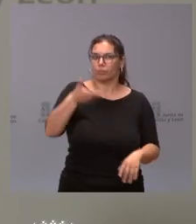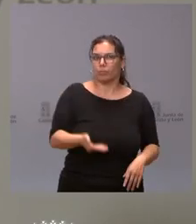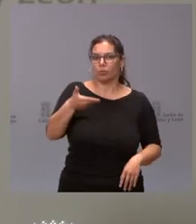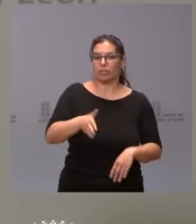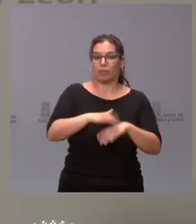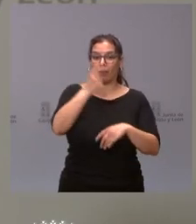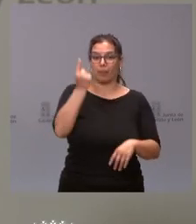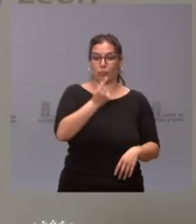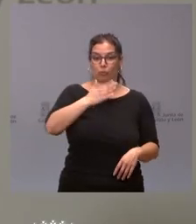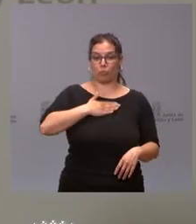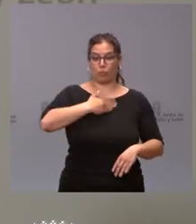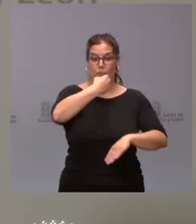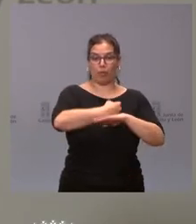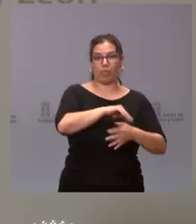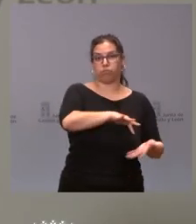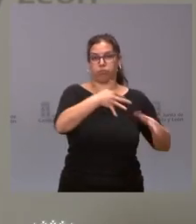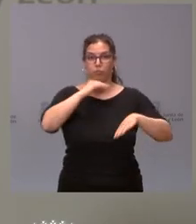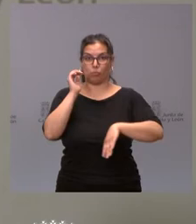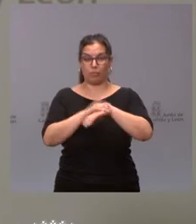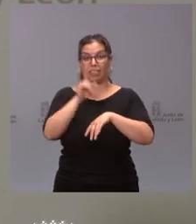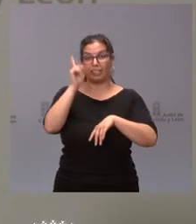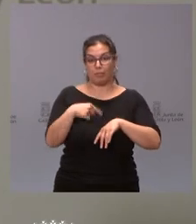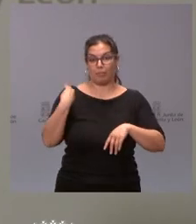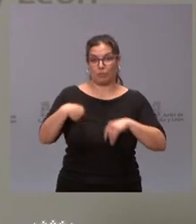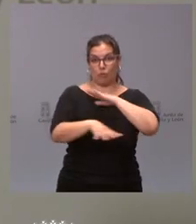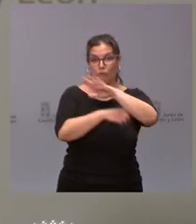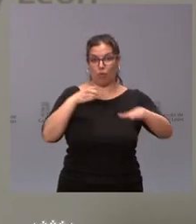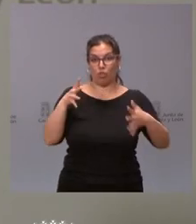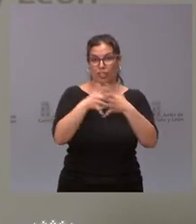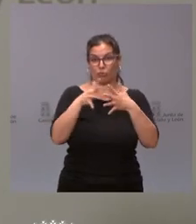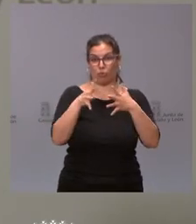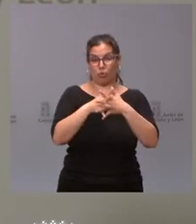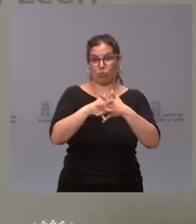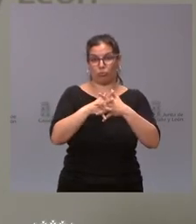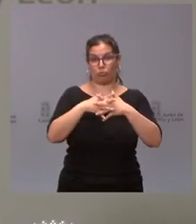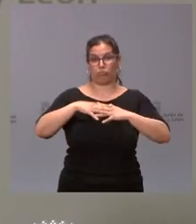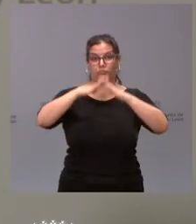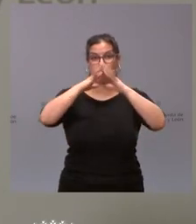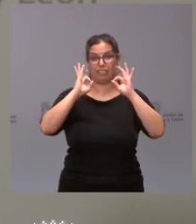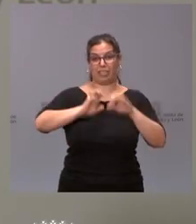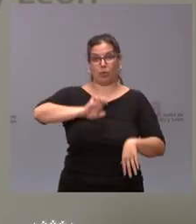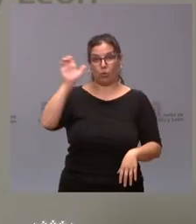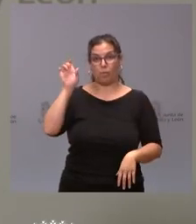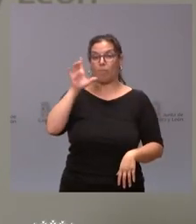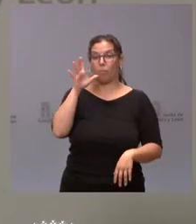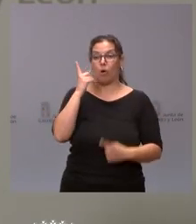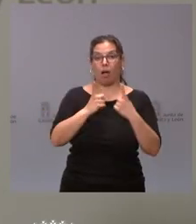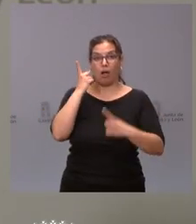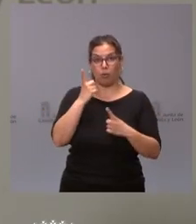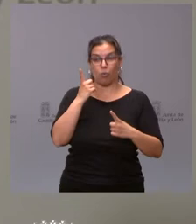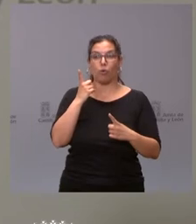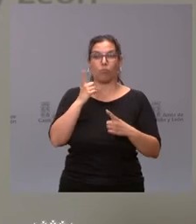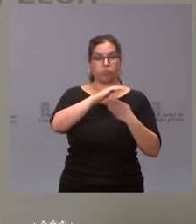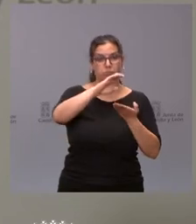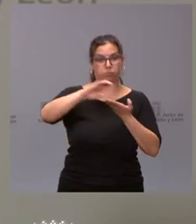del presupuesto y, también, en la ejecución de los propios fondos estructurales, porque, como les digo, una parte de estas actuaciones se financian, a su vez, con fondos